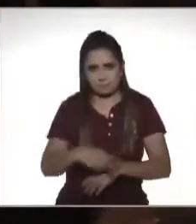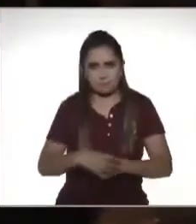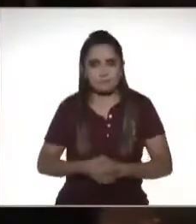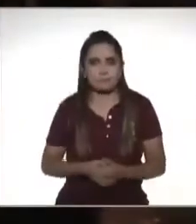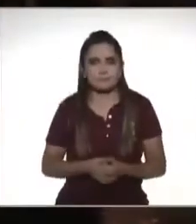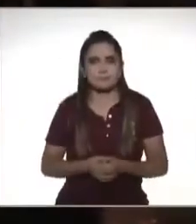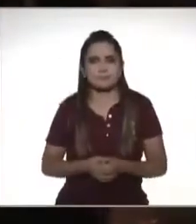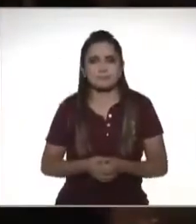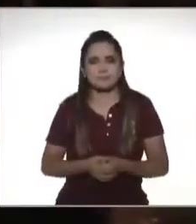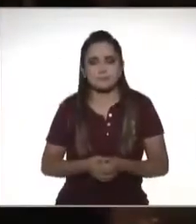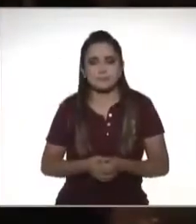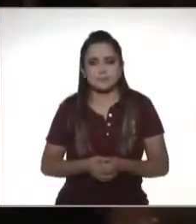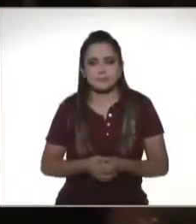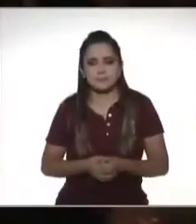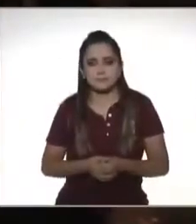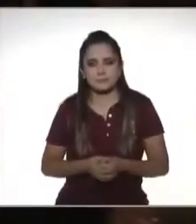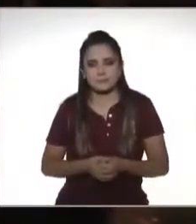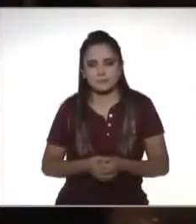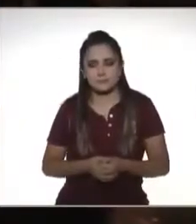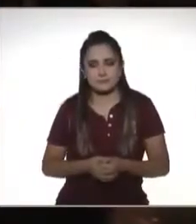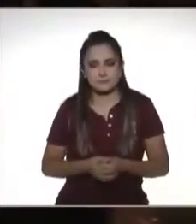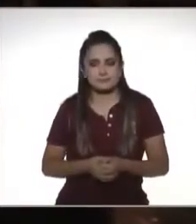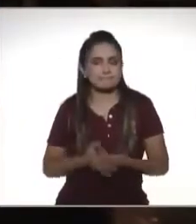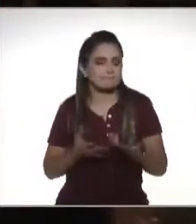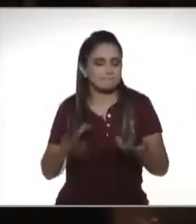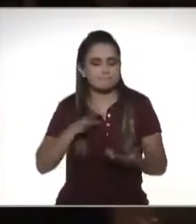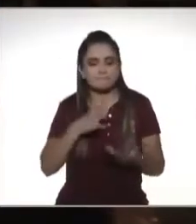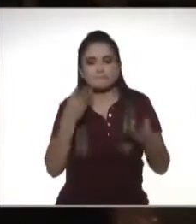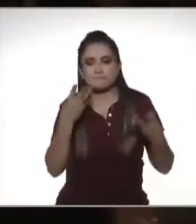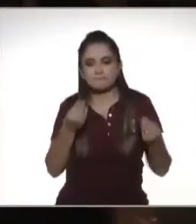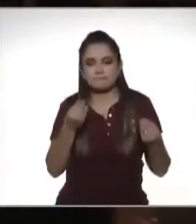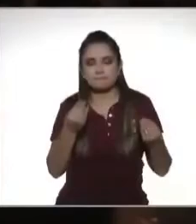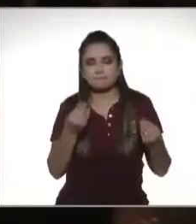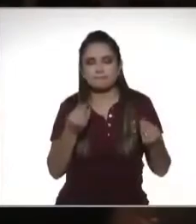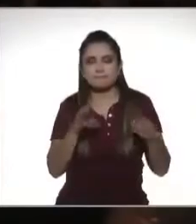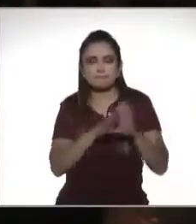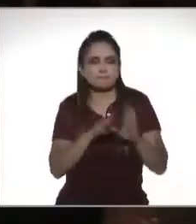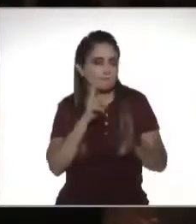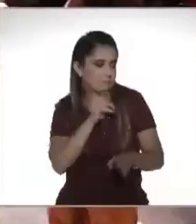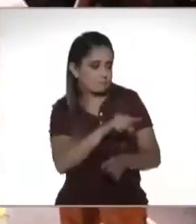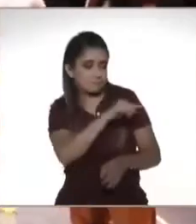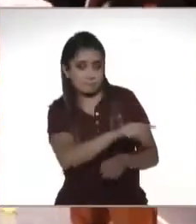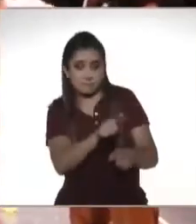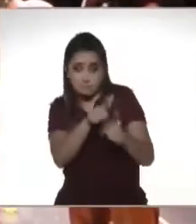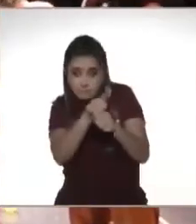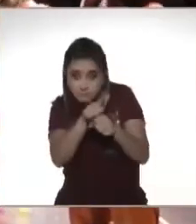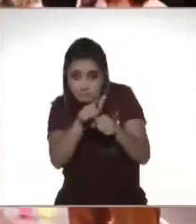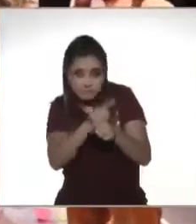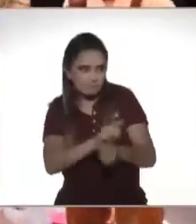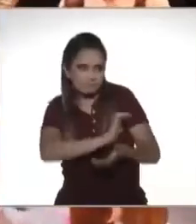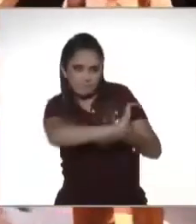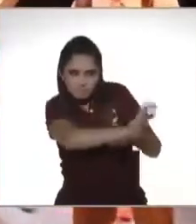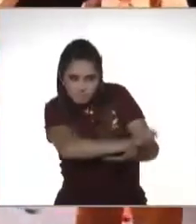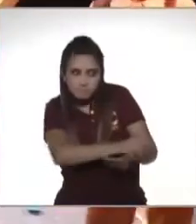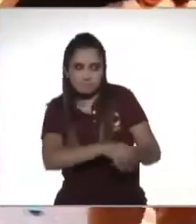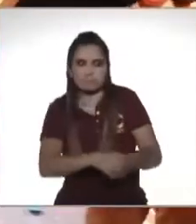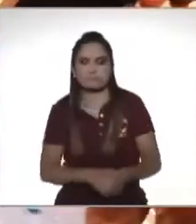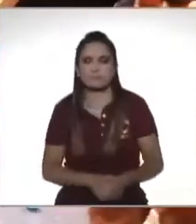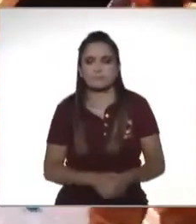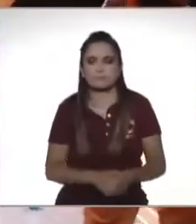muchas este no sé como discriminar al miembro homosexual de la familia o